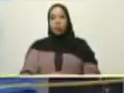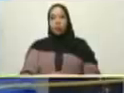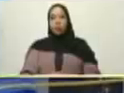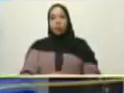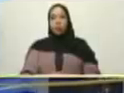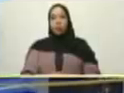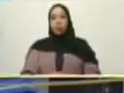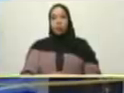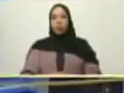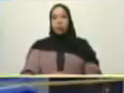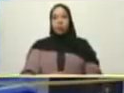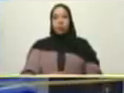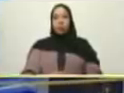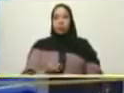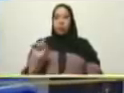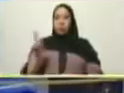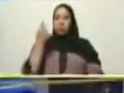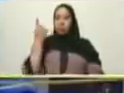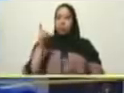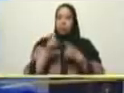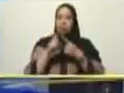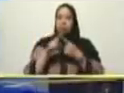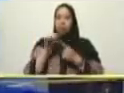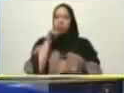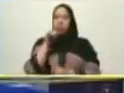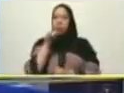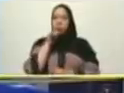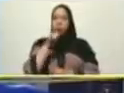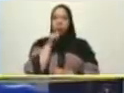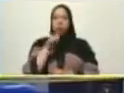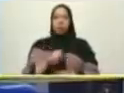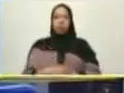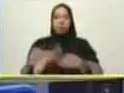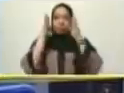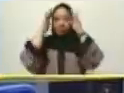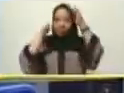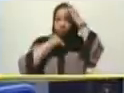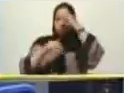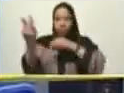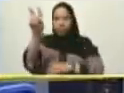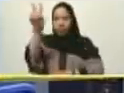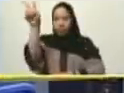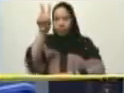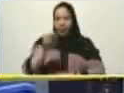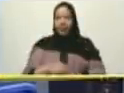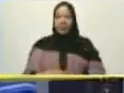pueblo primer anuncio atención Venezuela atención